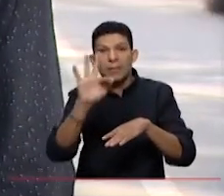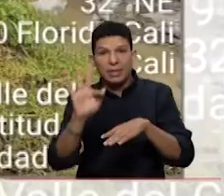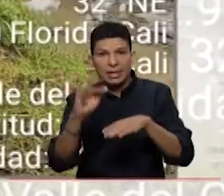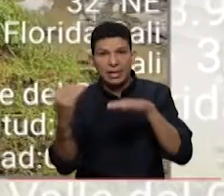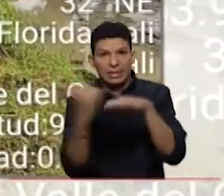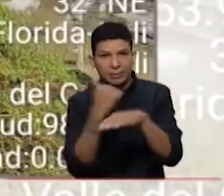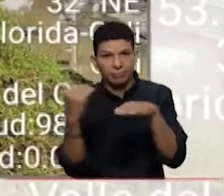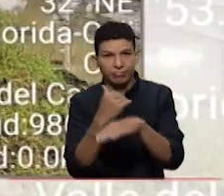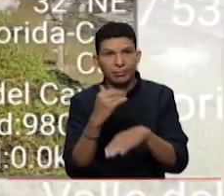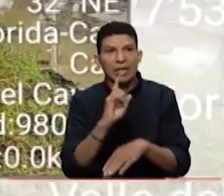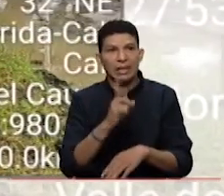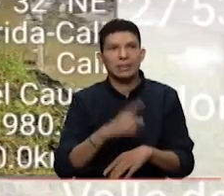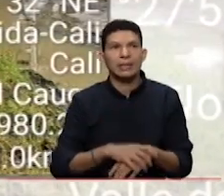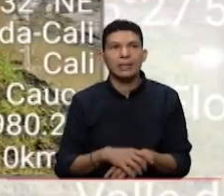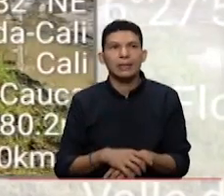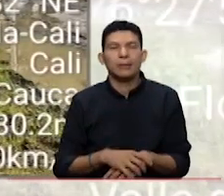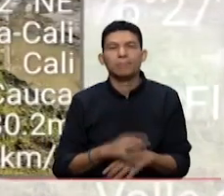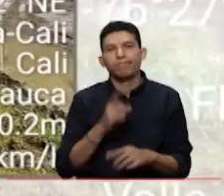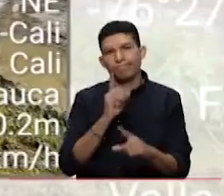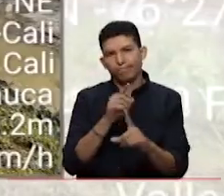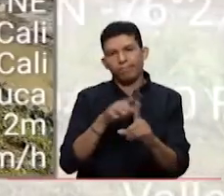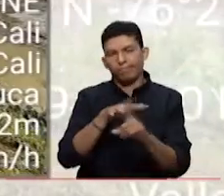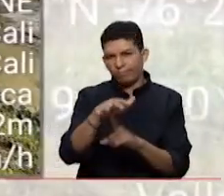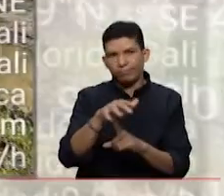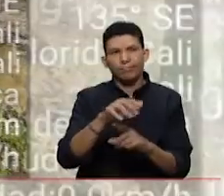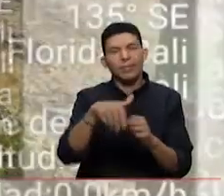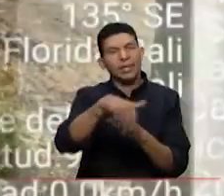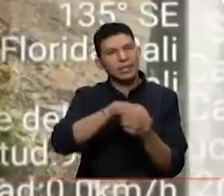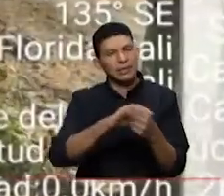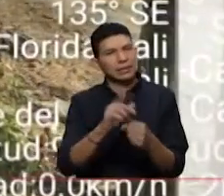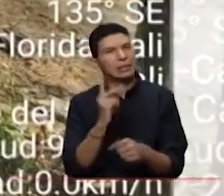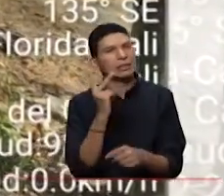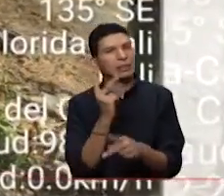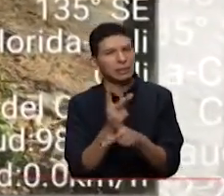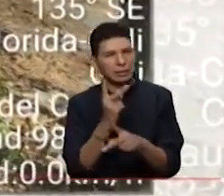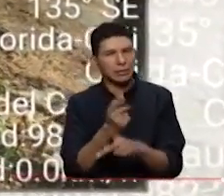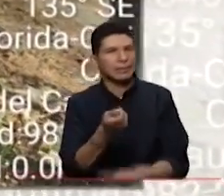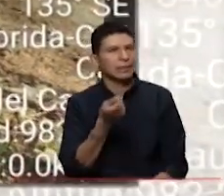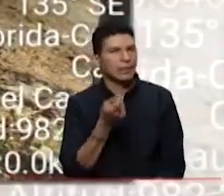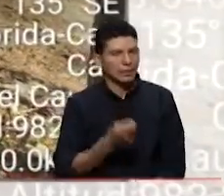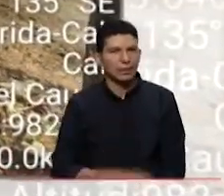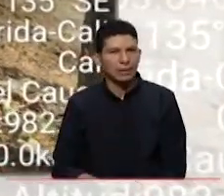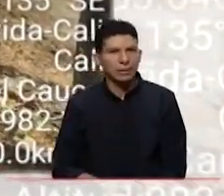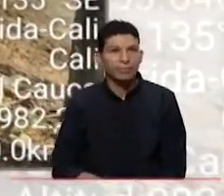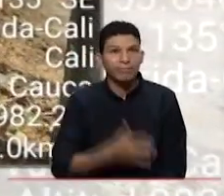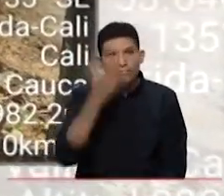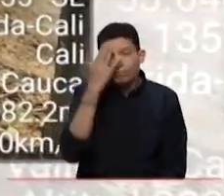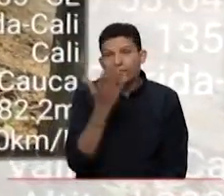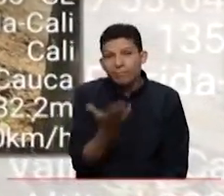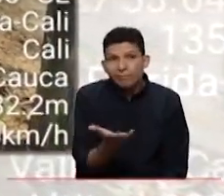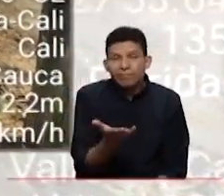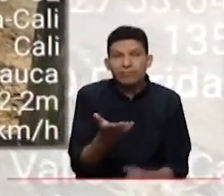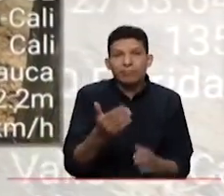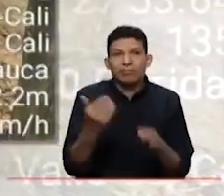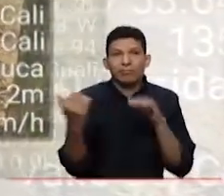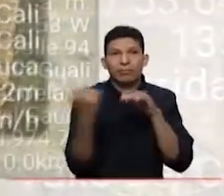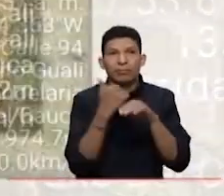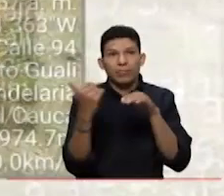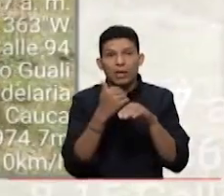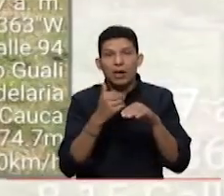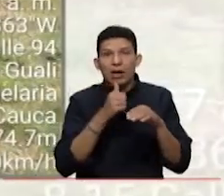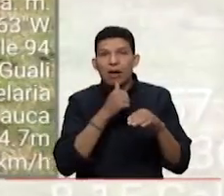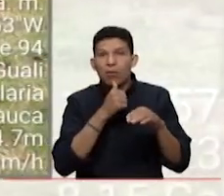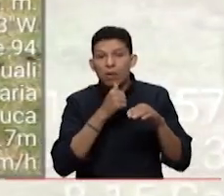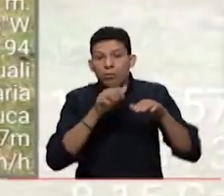calzada. Esto ha hecho que la situación sea supremamente crítica, pues tratándose de una curva externa del